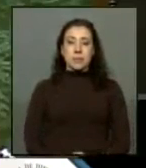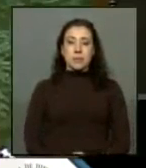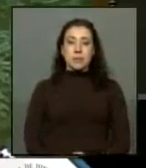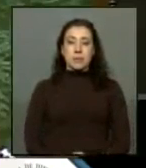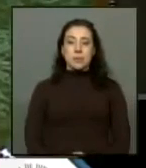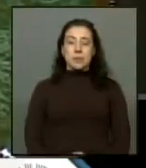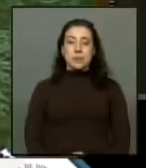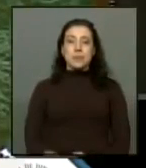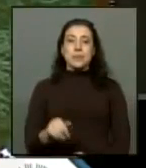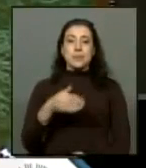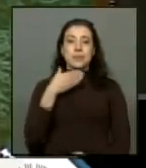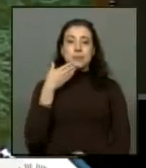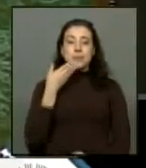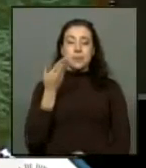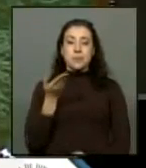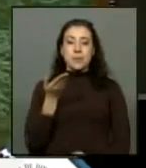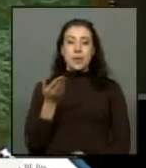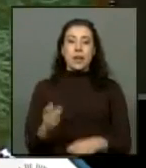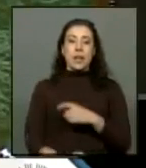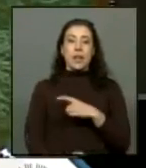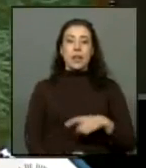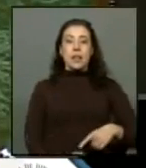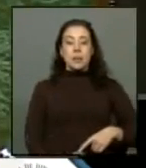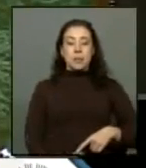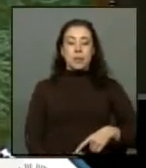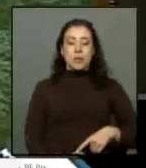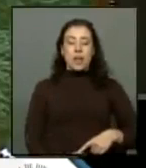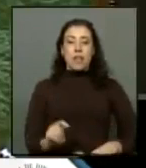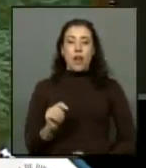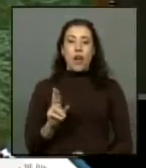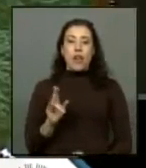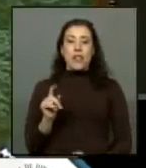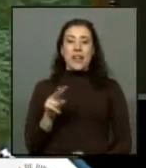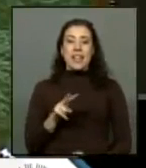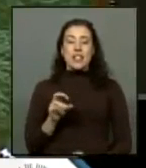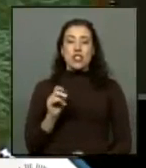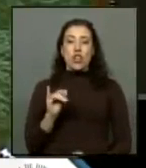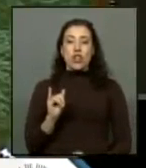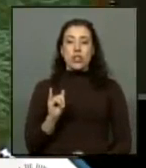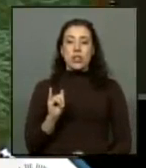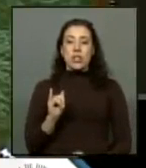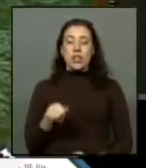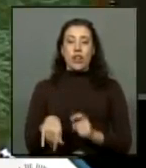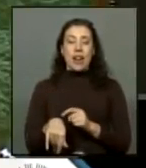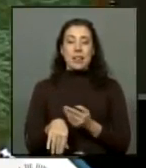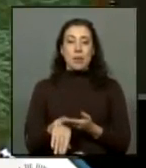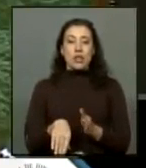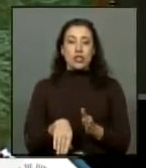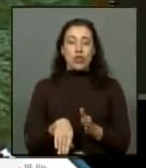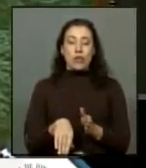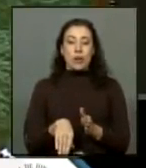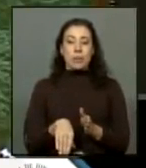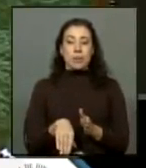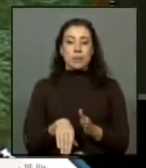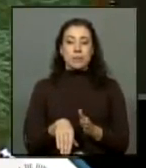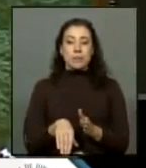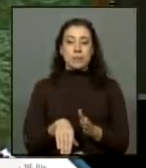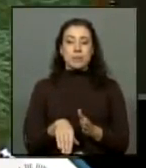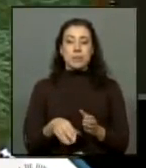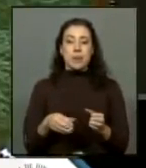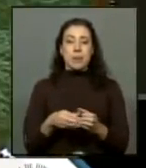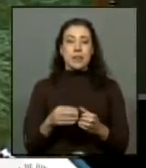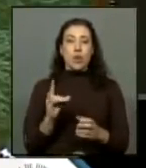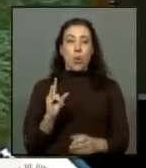A continuación tiene la palabra el Diputado Trisotti, por lo que resta a la bancada